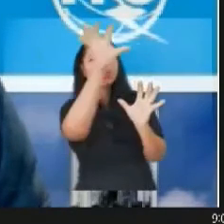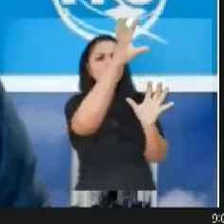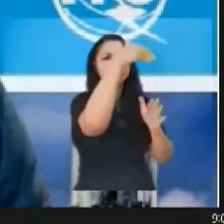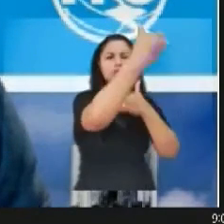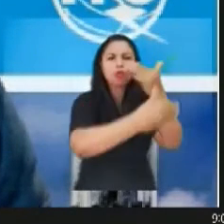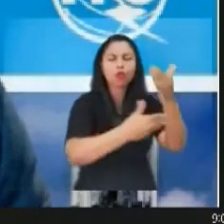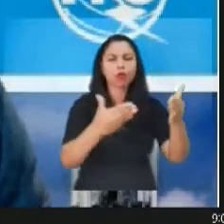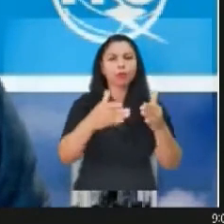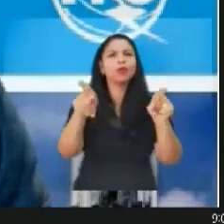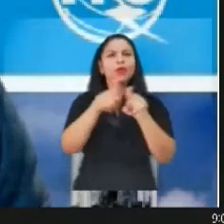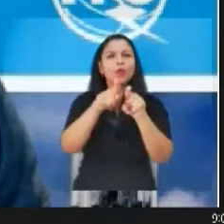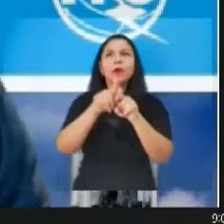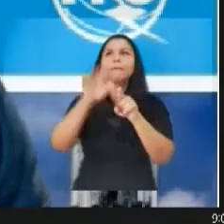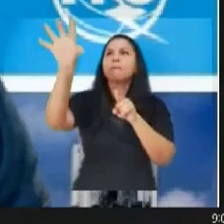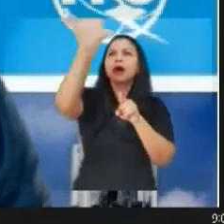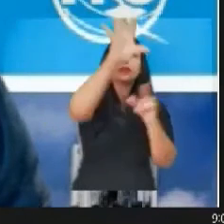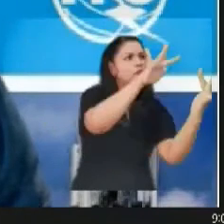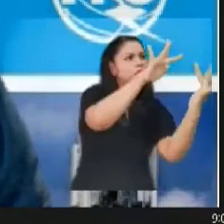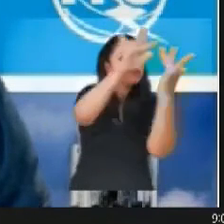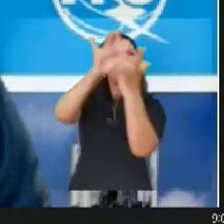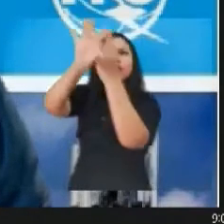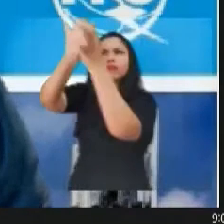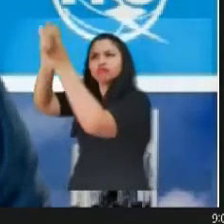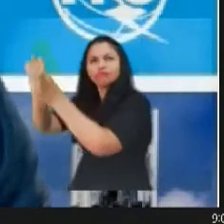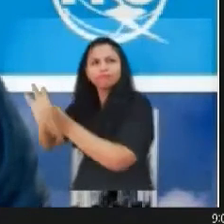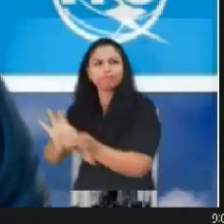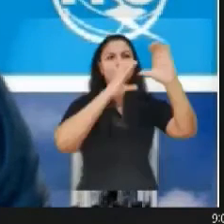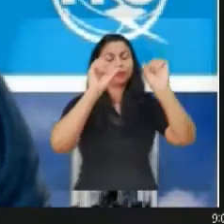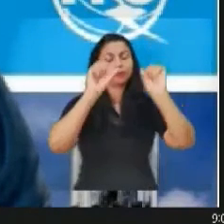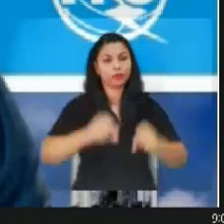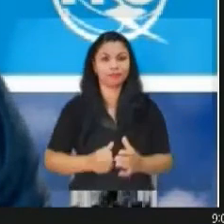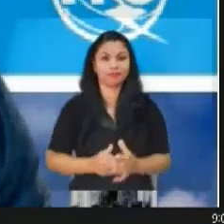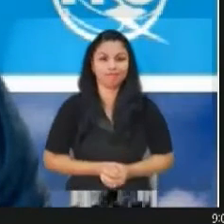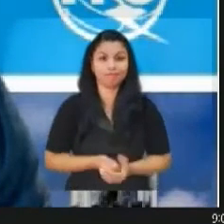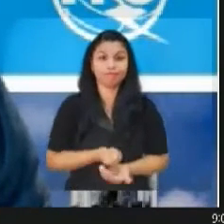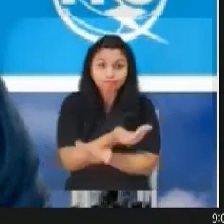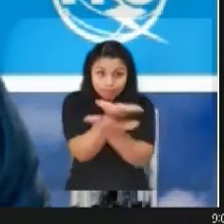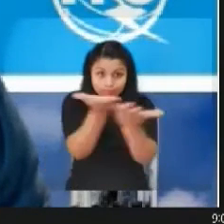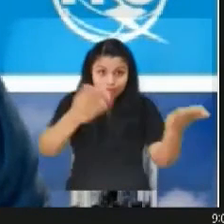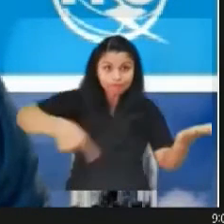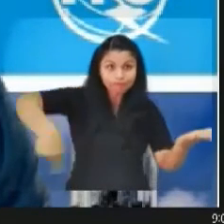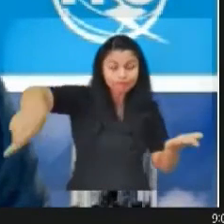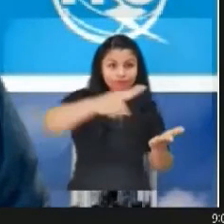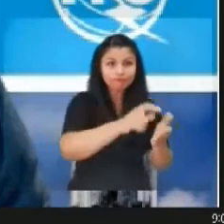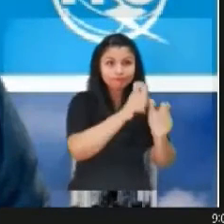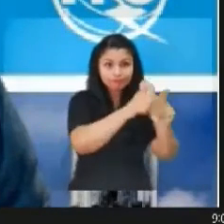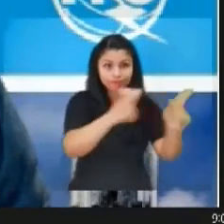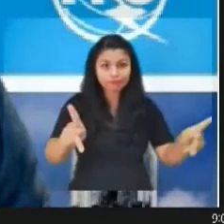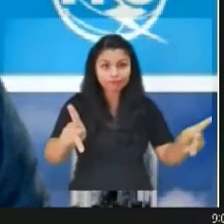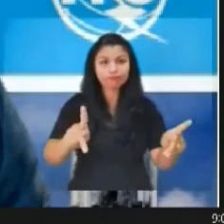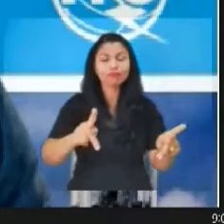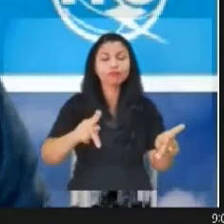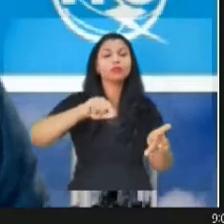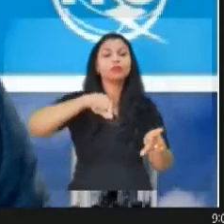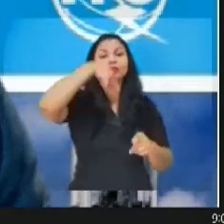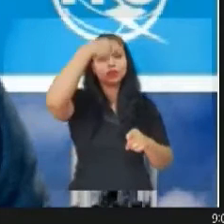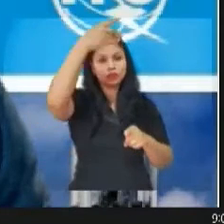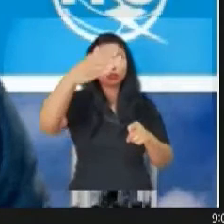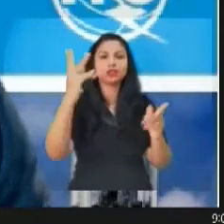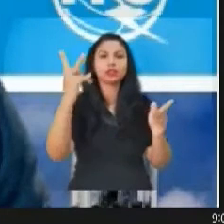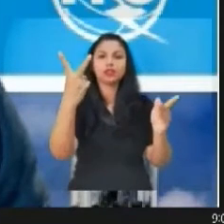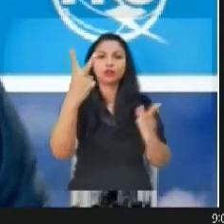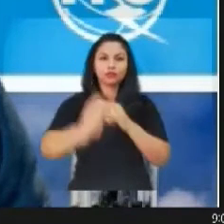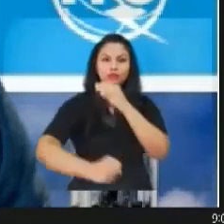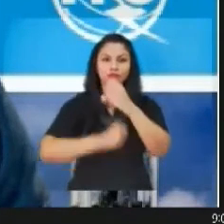de la conectividad. Estimados colegas, nos acercamos al final del segundo año del ciclo de preparación de la Conferencia